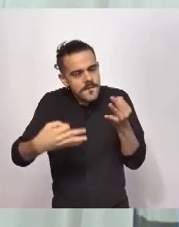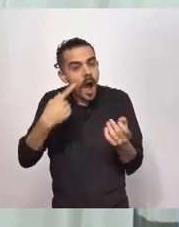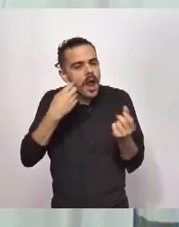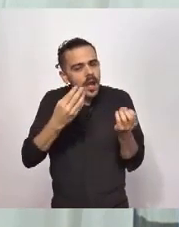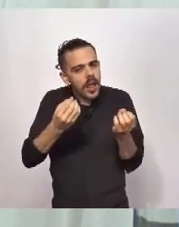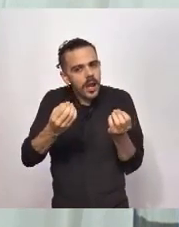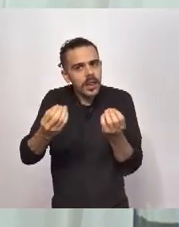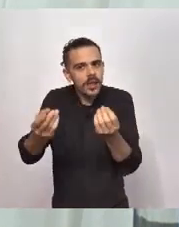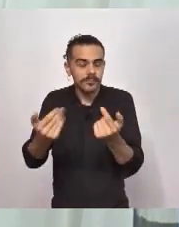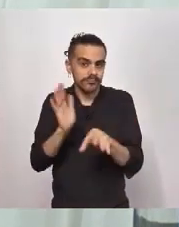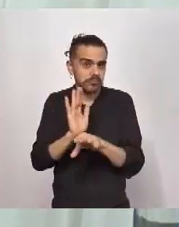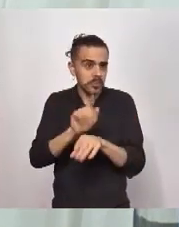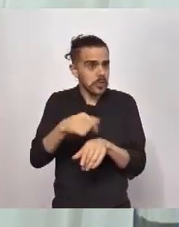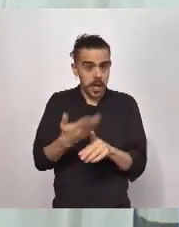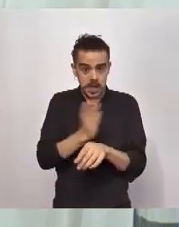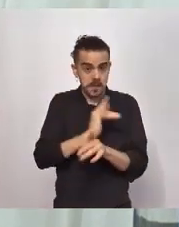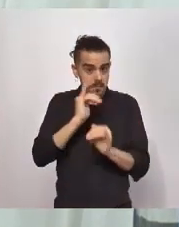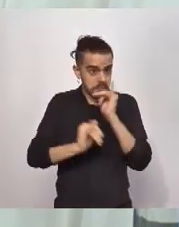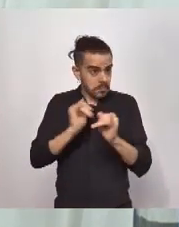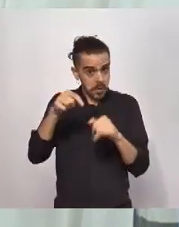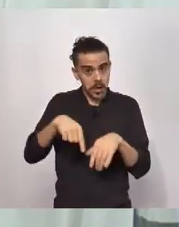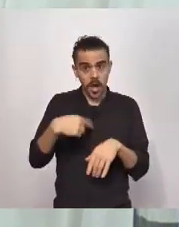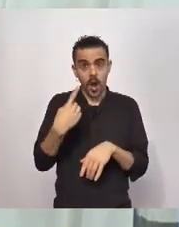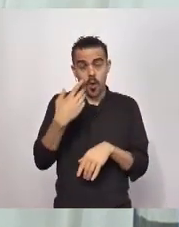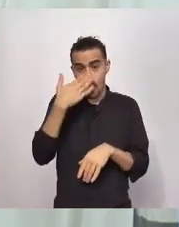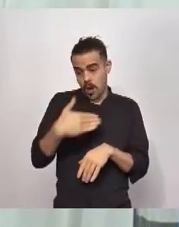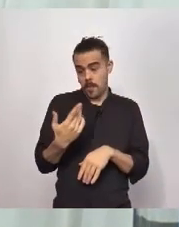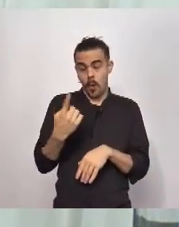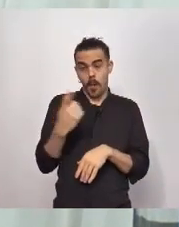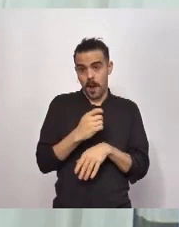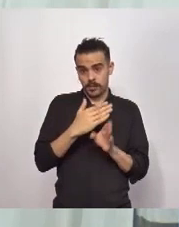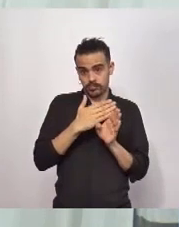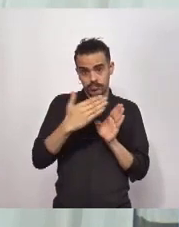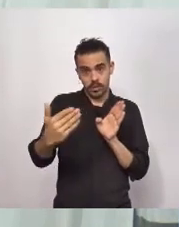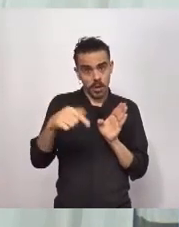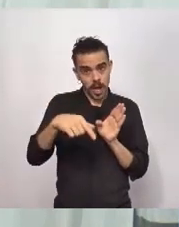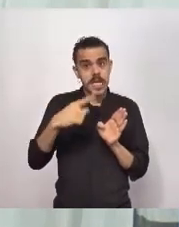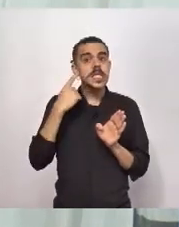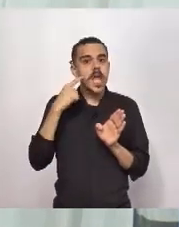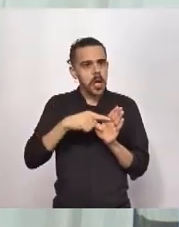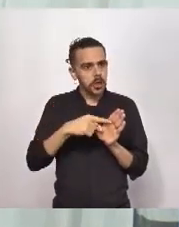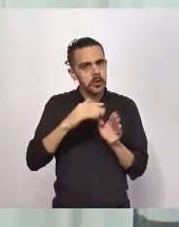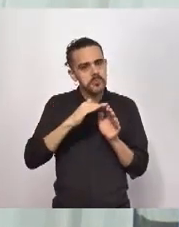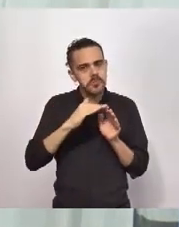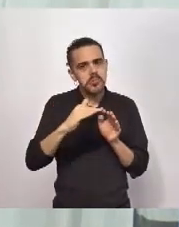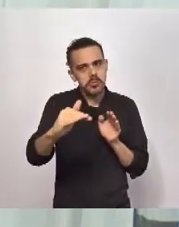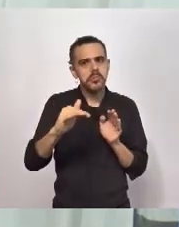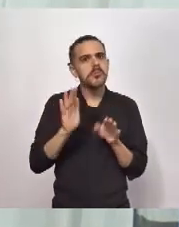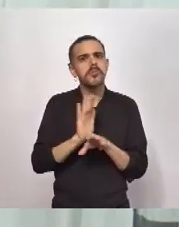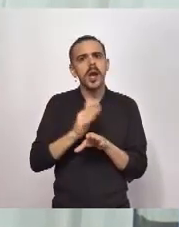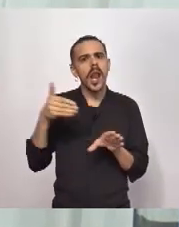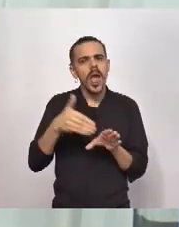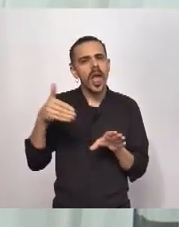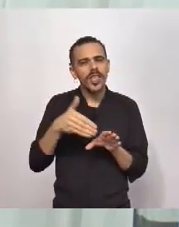sido bastante, por suerte, ha sido bastante lento y estabilizado el avance, y en el caso de ir abriendo